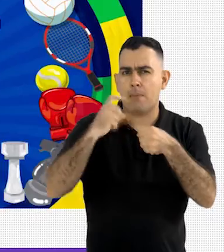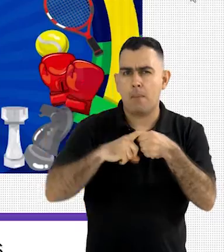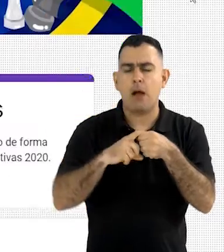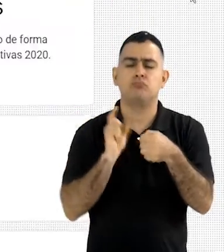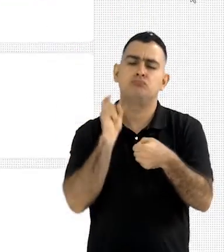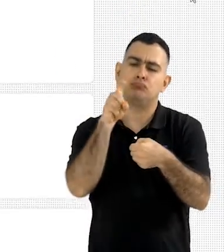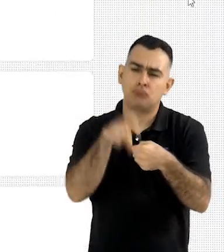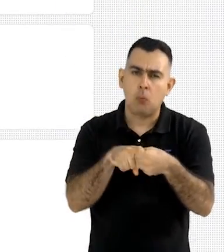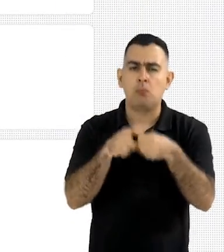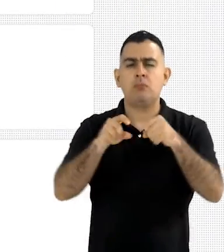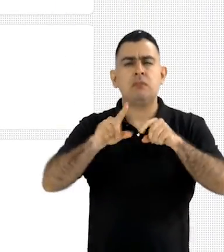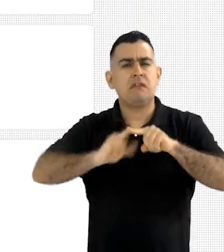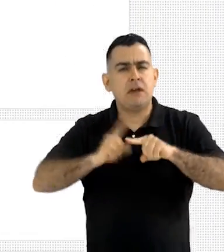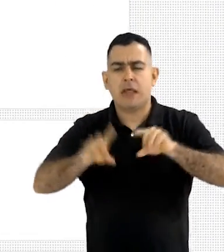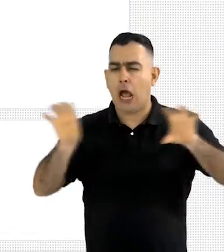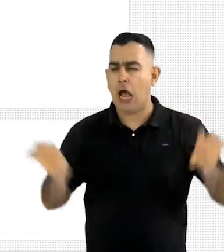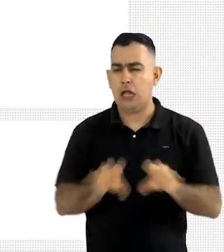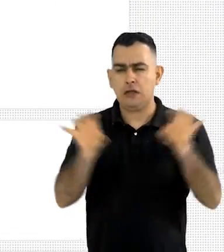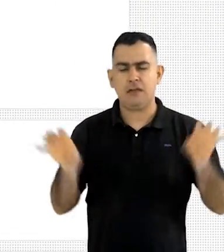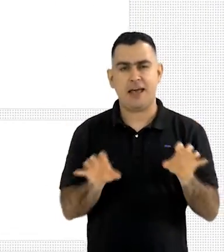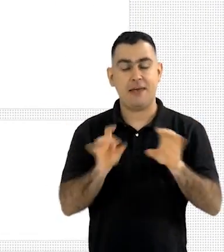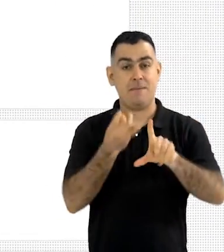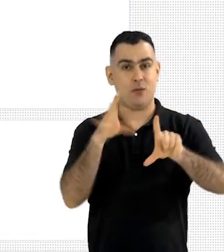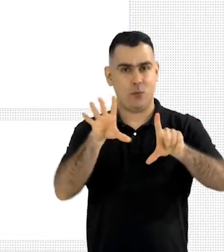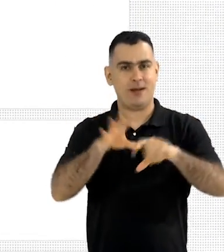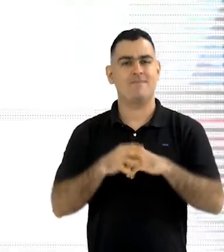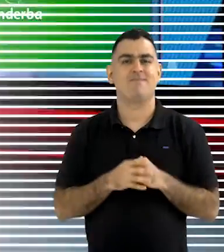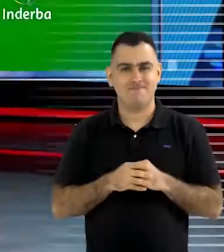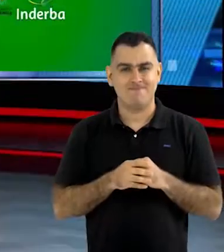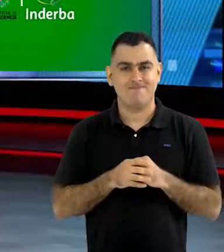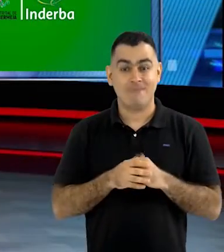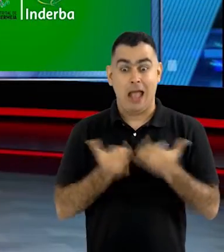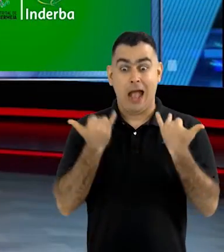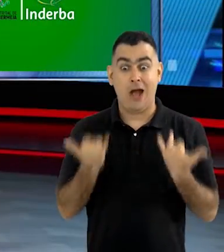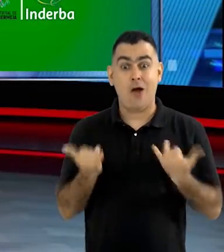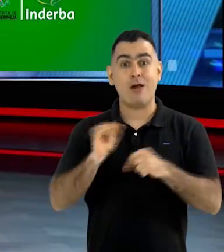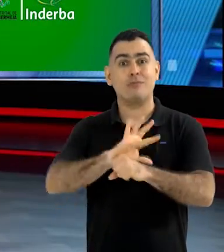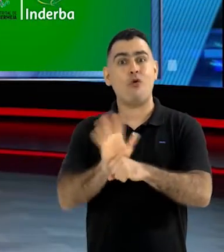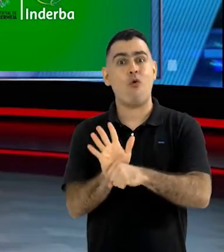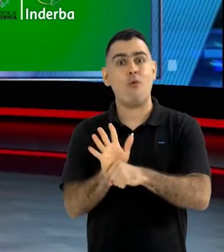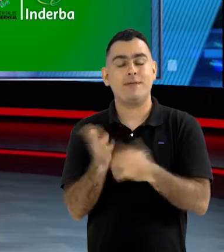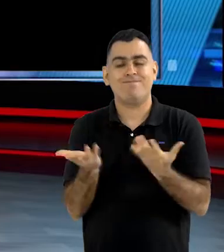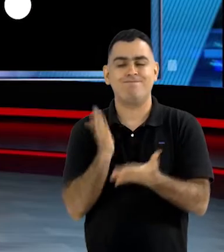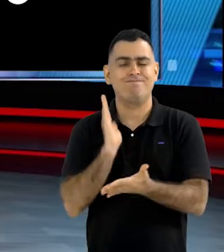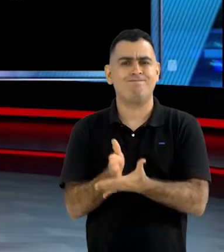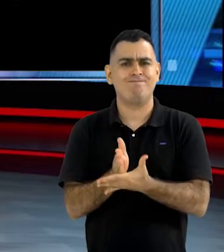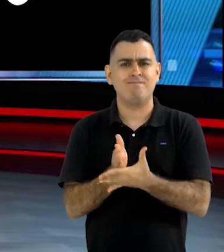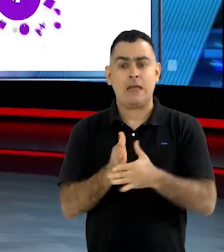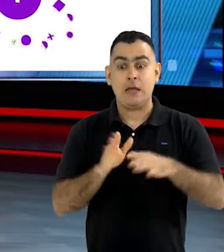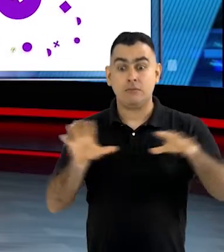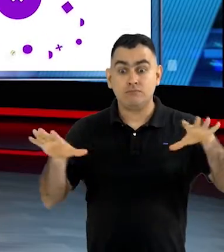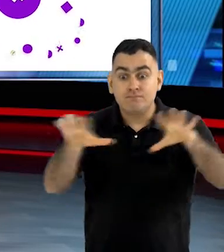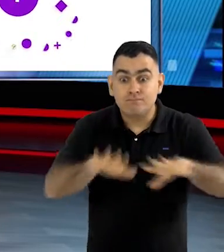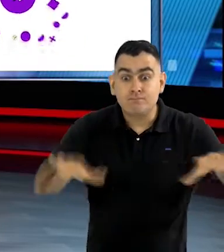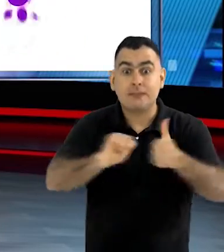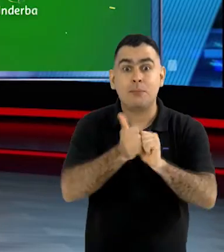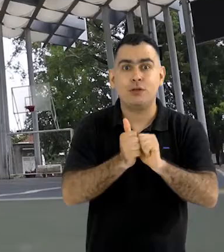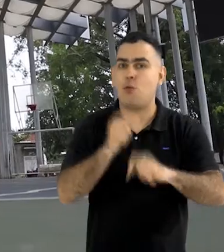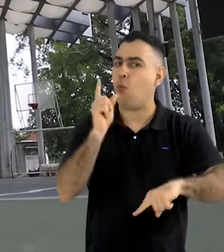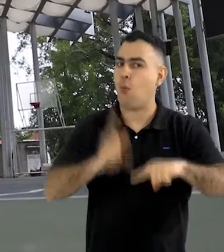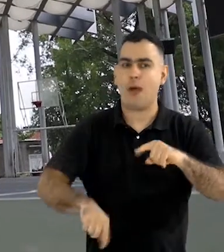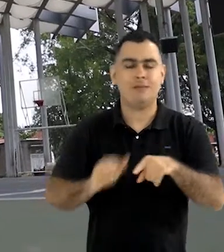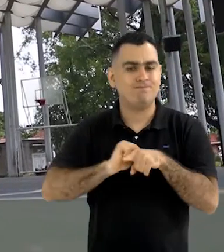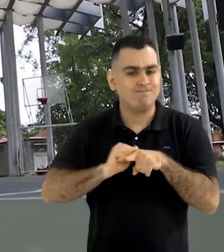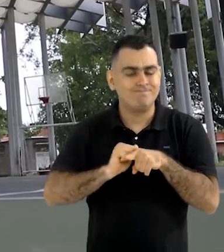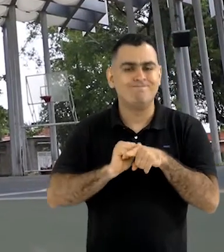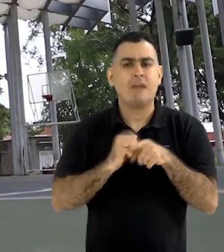inscripciones para poder acceder a todas estas actividades virtuales. Estamos en tiempo de pandemia, los seccionarios deportivos no se pueden